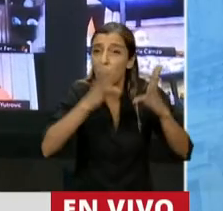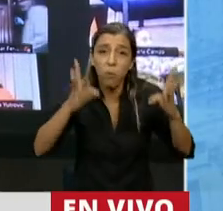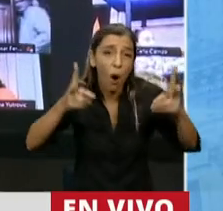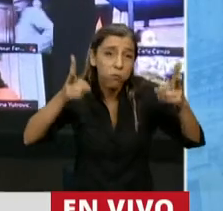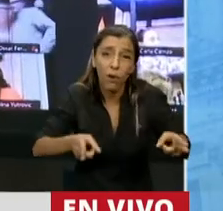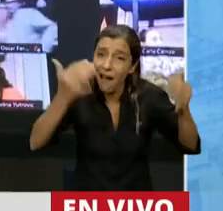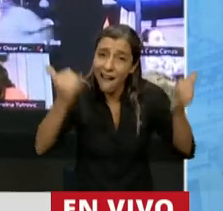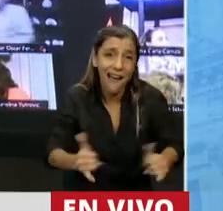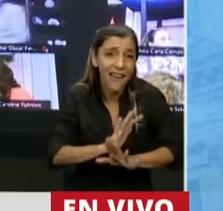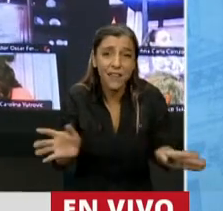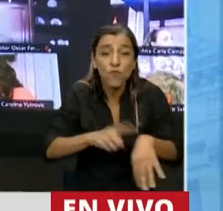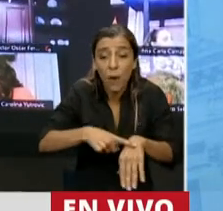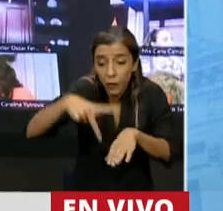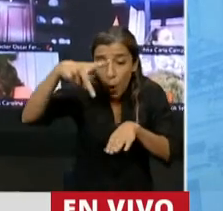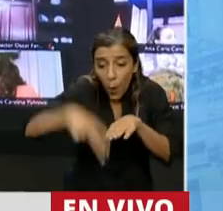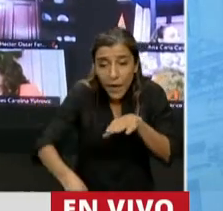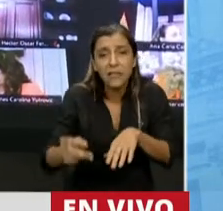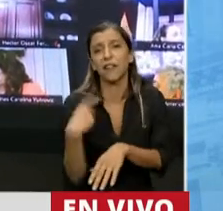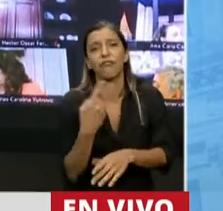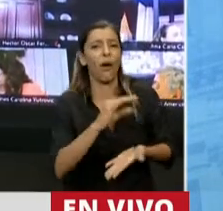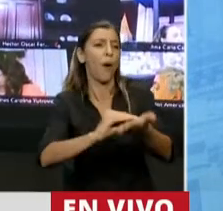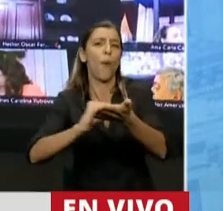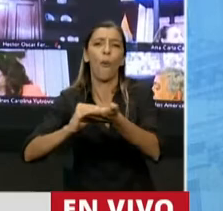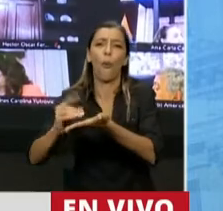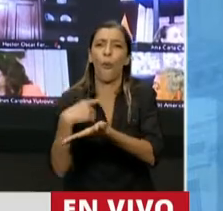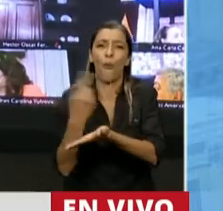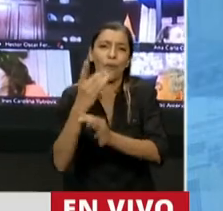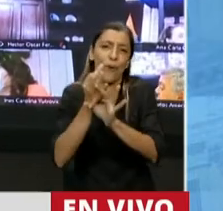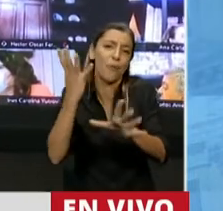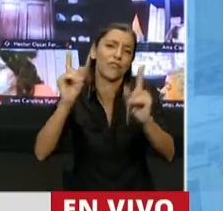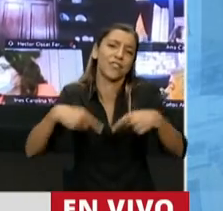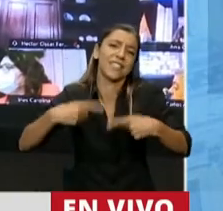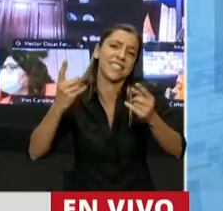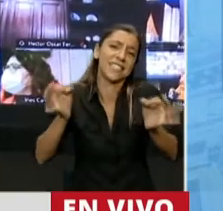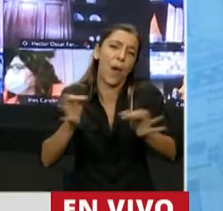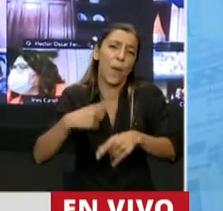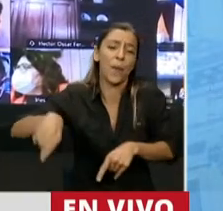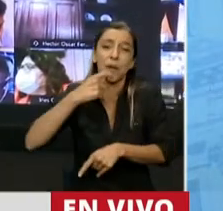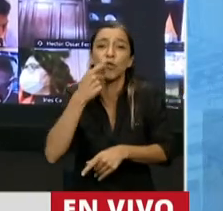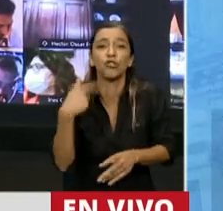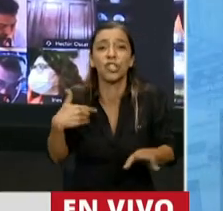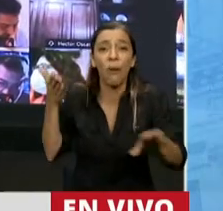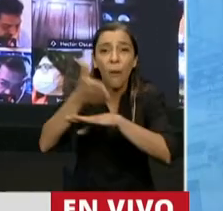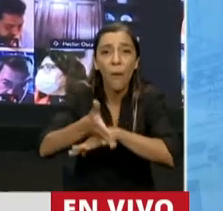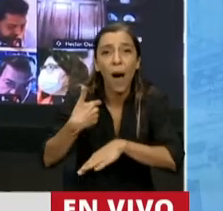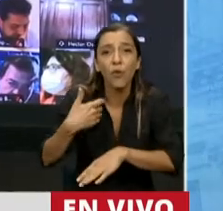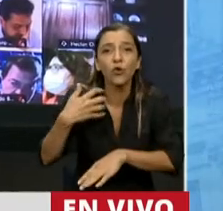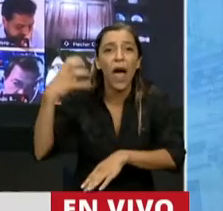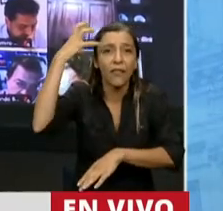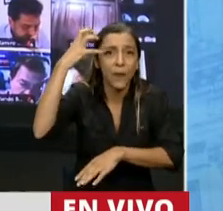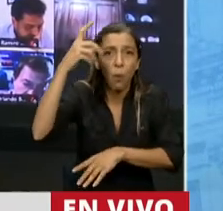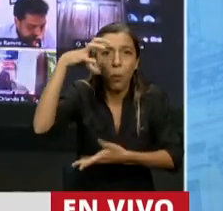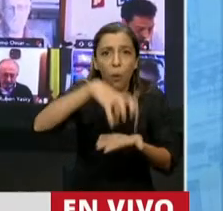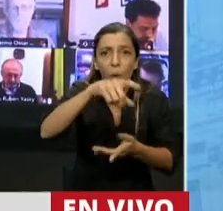Los plazos de caducidad, los que somos abogados lo sabemos. Si vamos a las 9 y media de la mañana a presentar un escrito de tribunales, llegamos 9 y 25, 9 y 31,